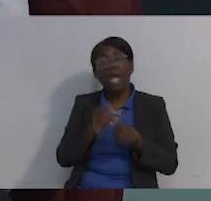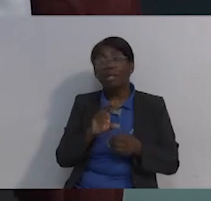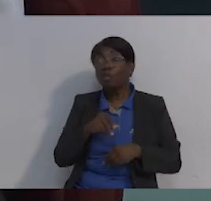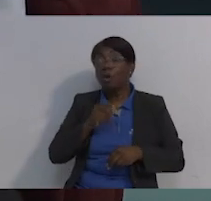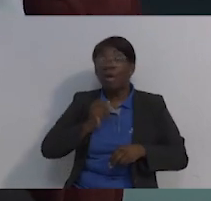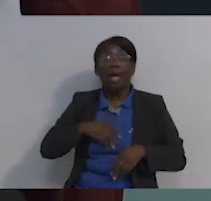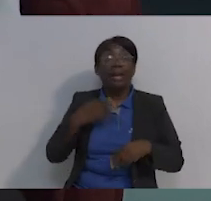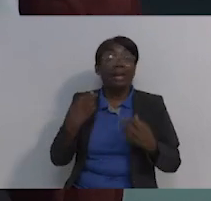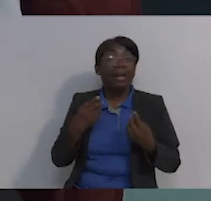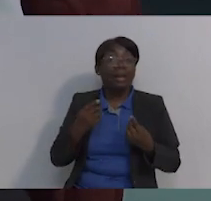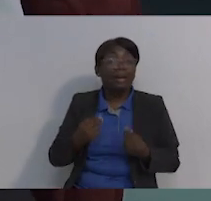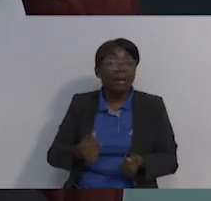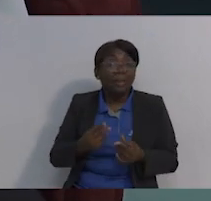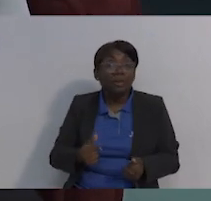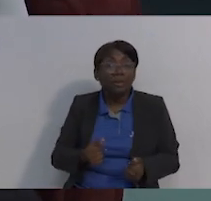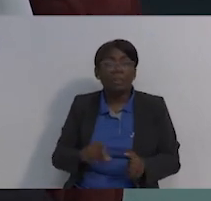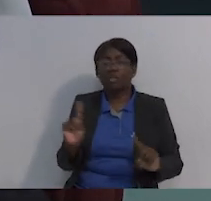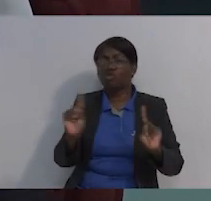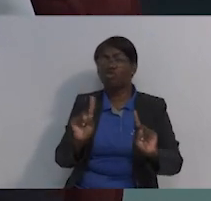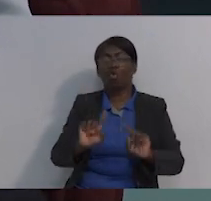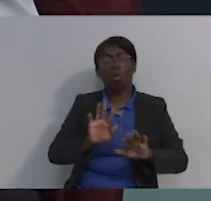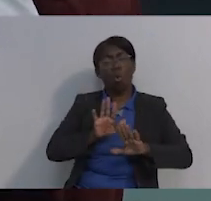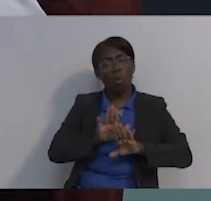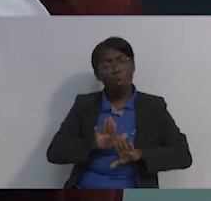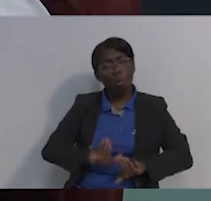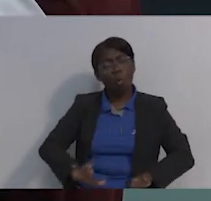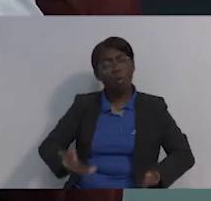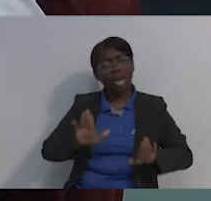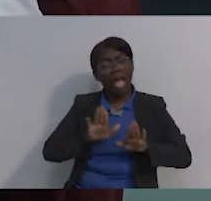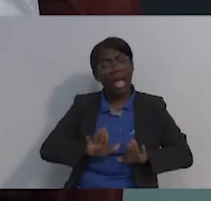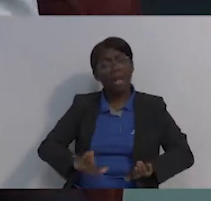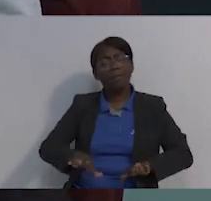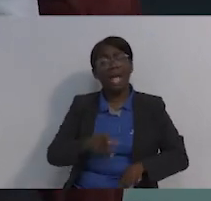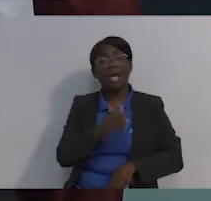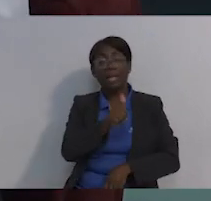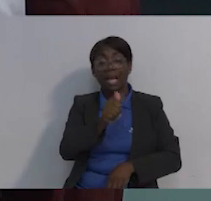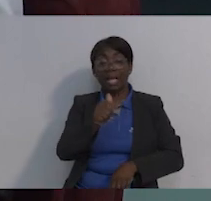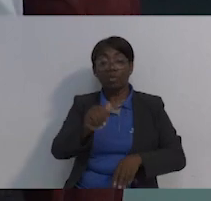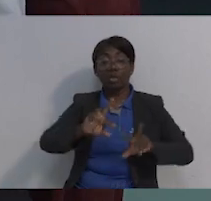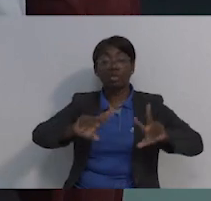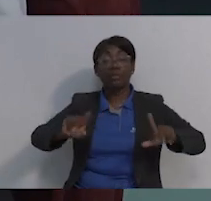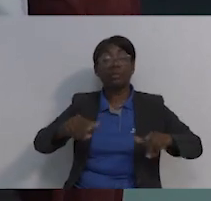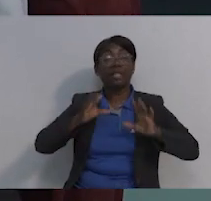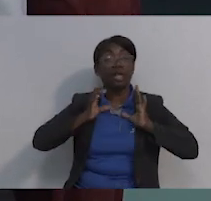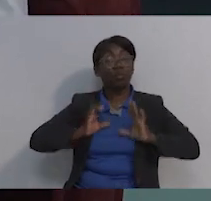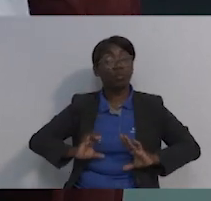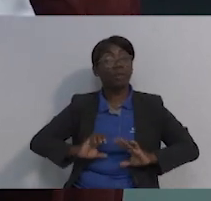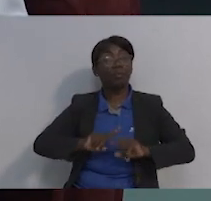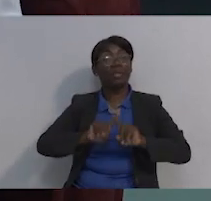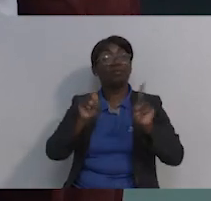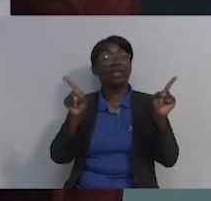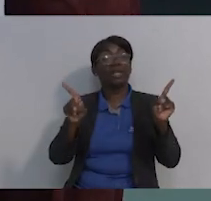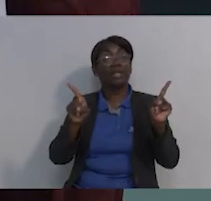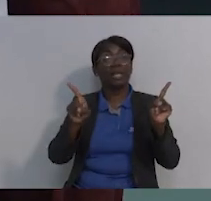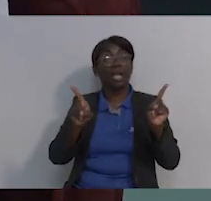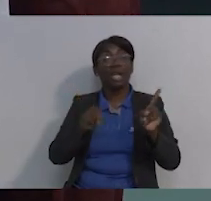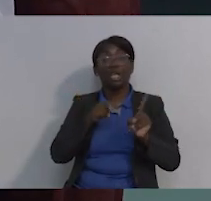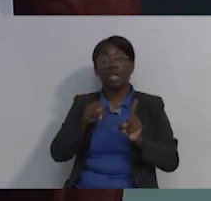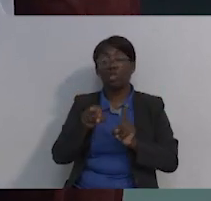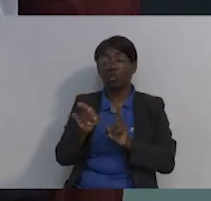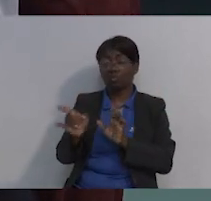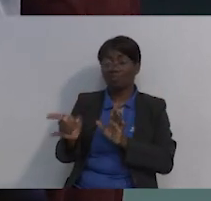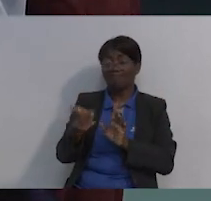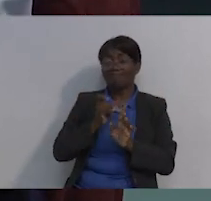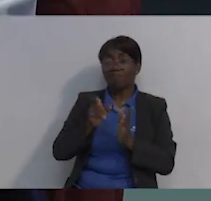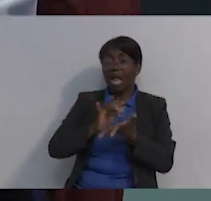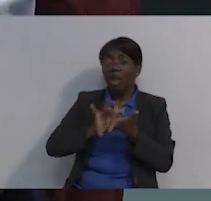Y uno reacciona diferente a los tratamientos, a los medicamentos, inclusive a las cosas que te mandan para